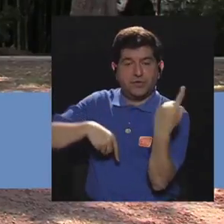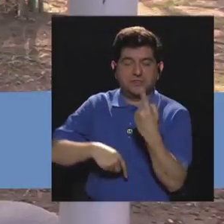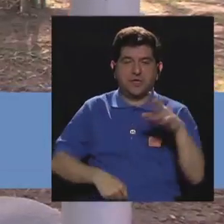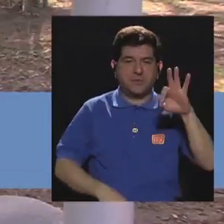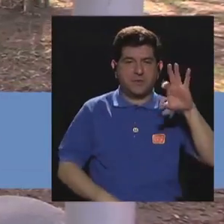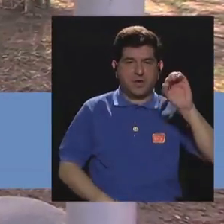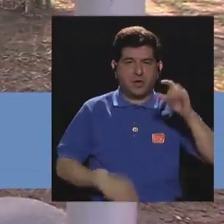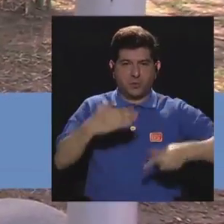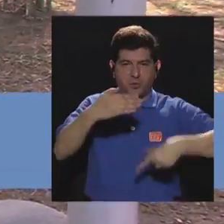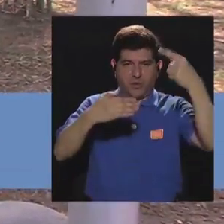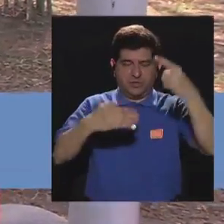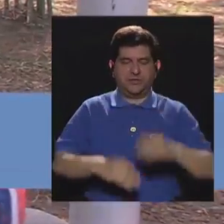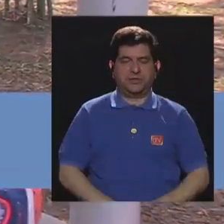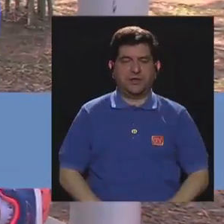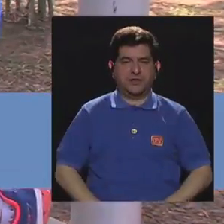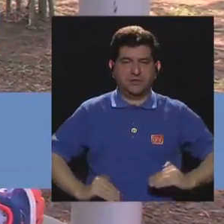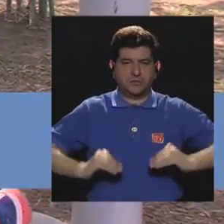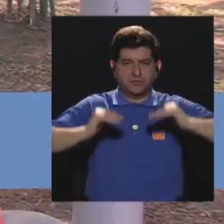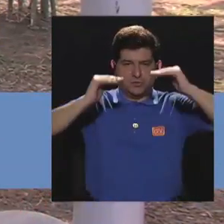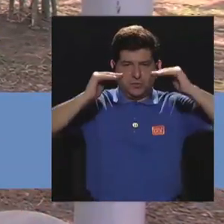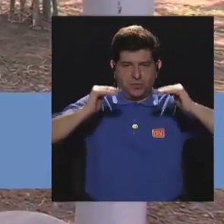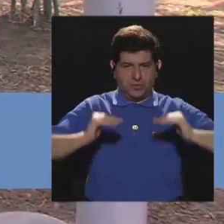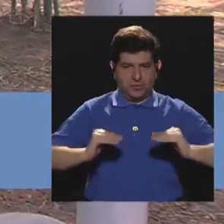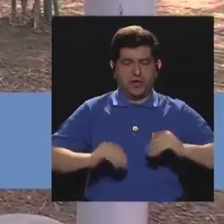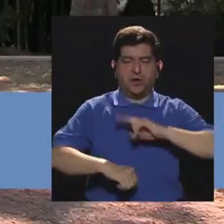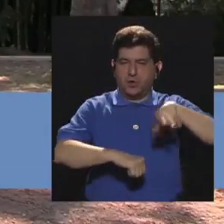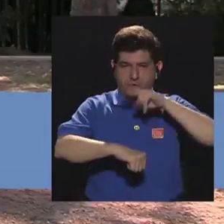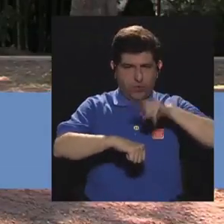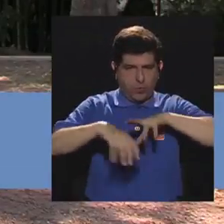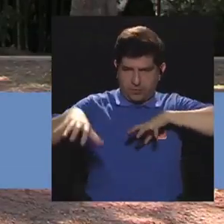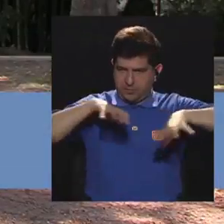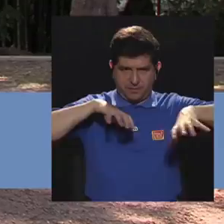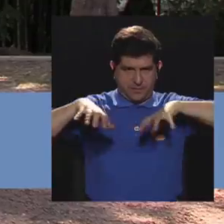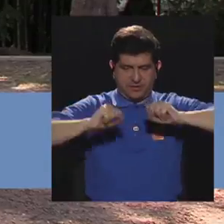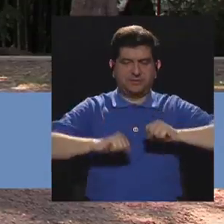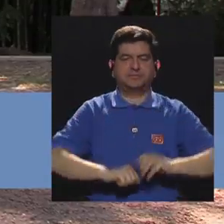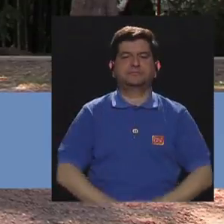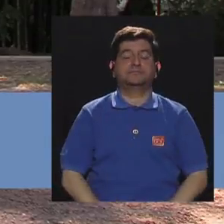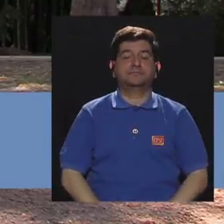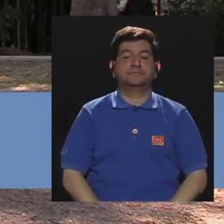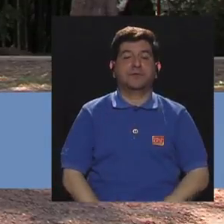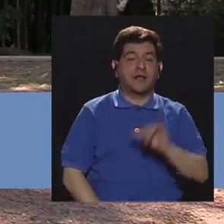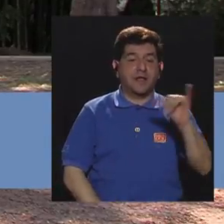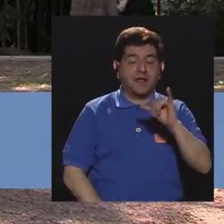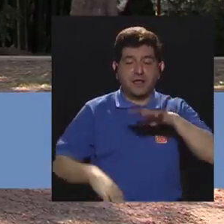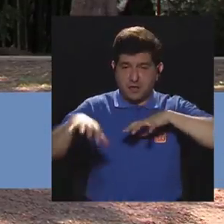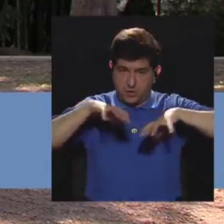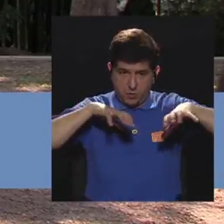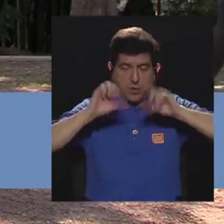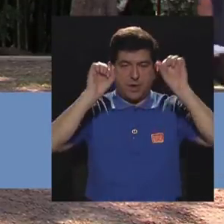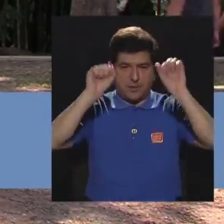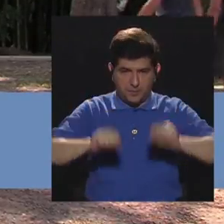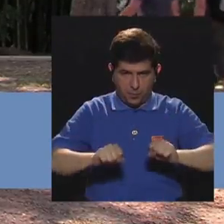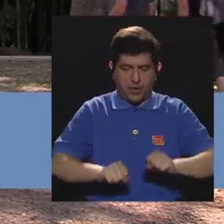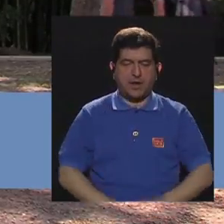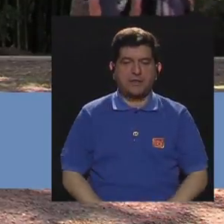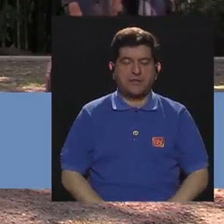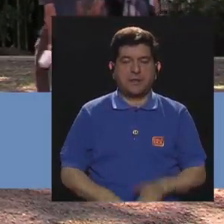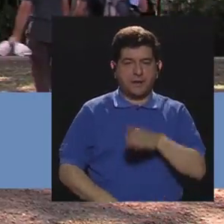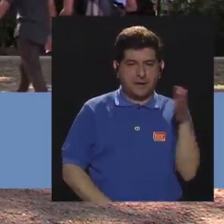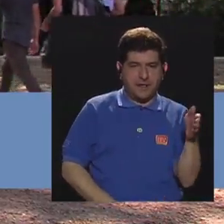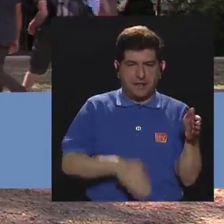90 grados, sube y baja. Es el movimiento normal. Voy a hacer el mismo movimiento pero laterales.